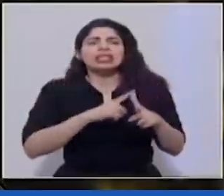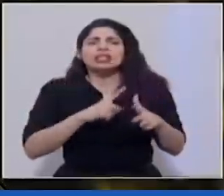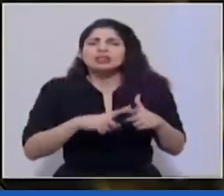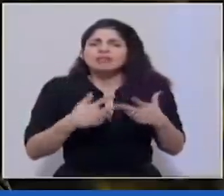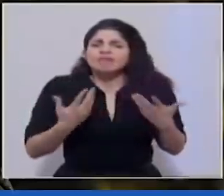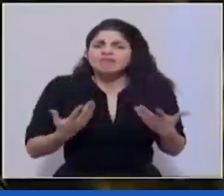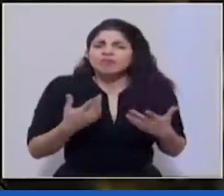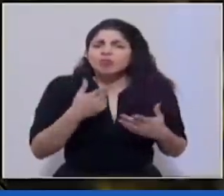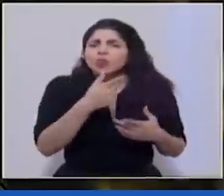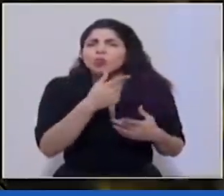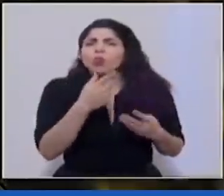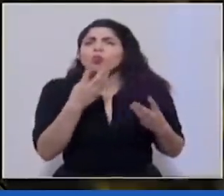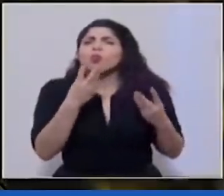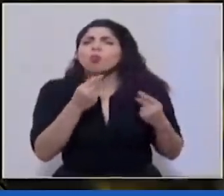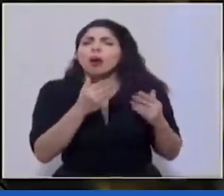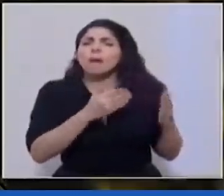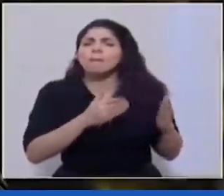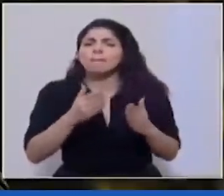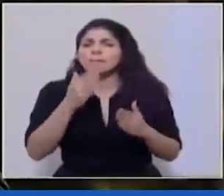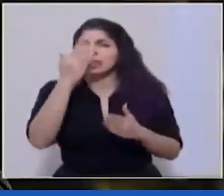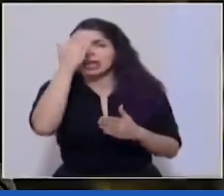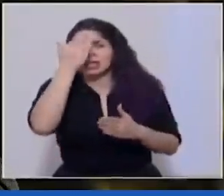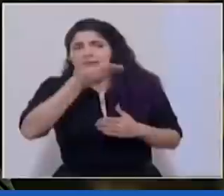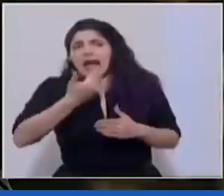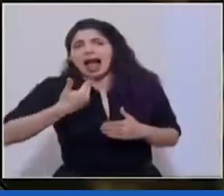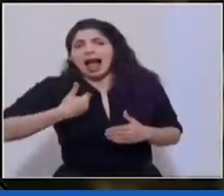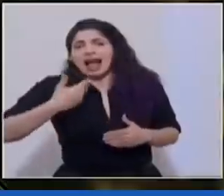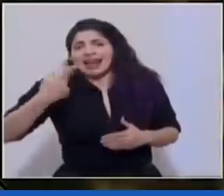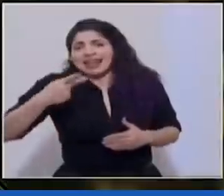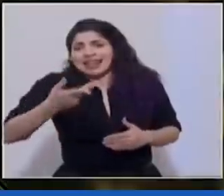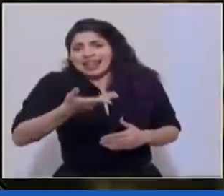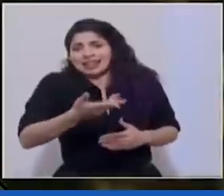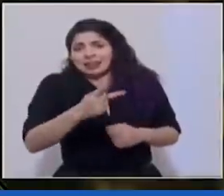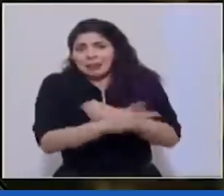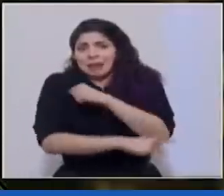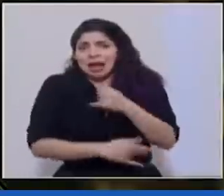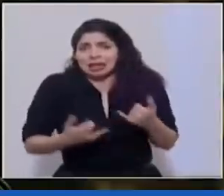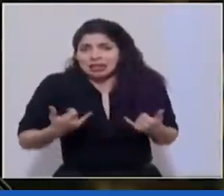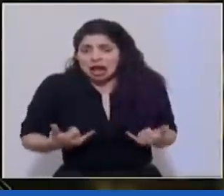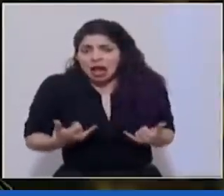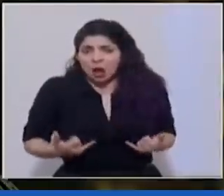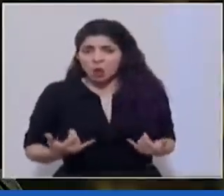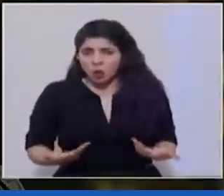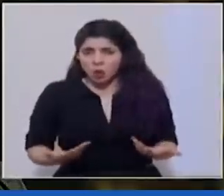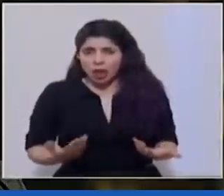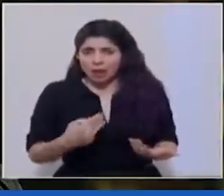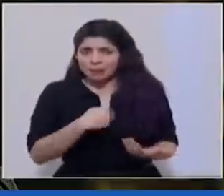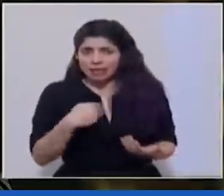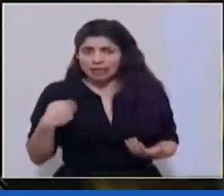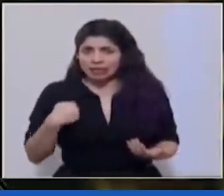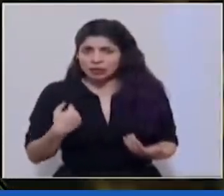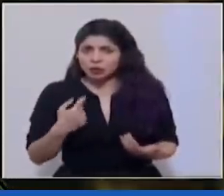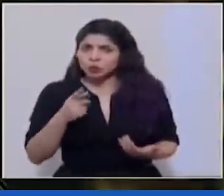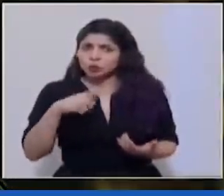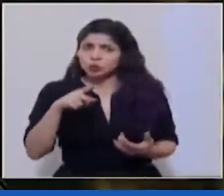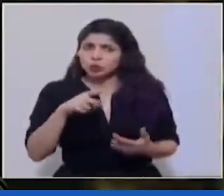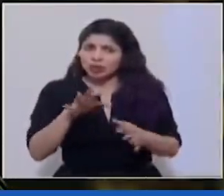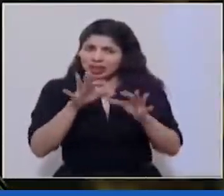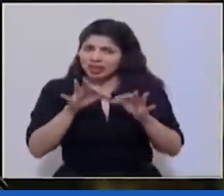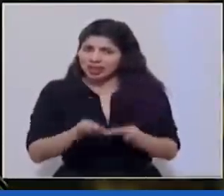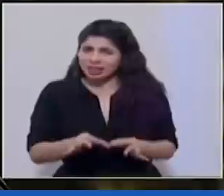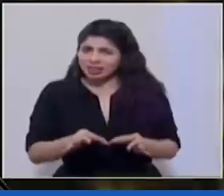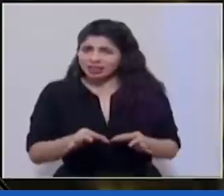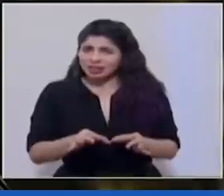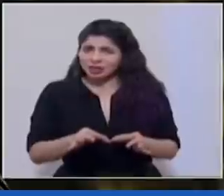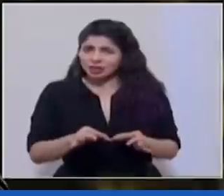valoración de ese riesgo latente que está el país en este momento señor ministro se está tomando la decisión